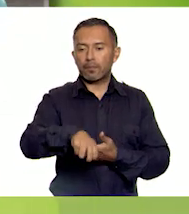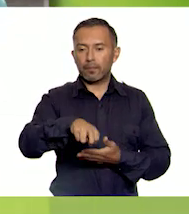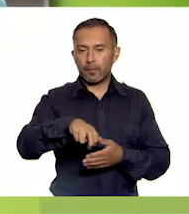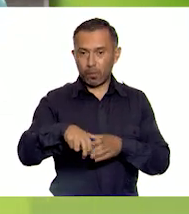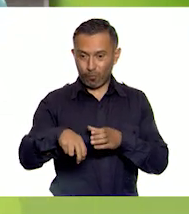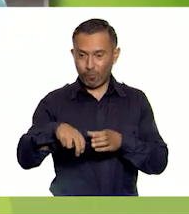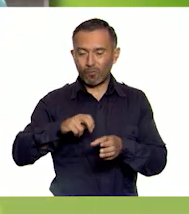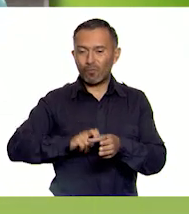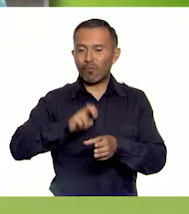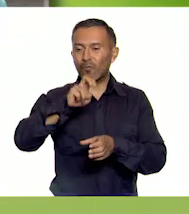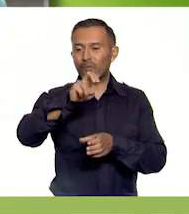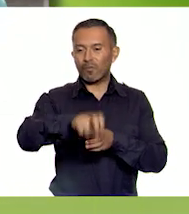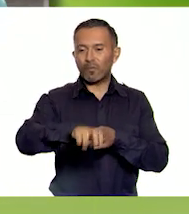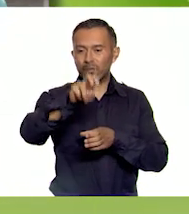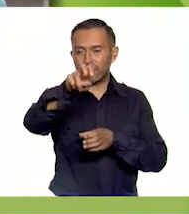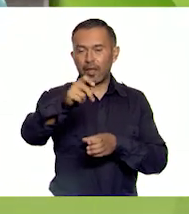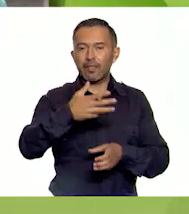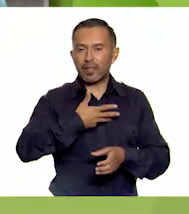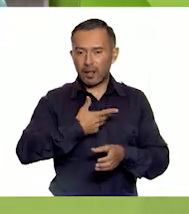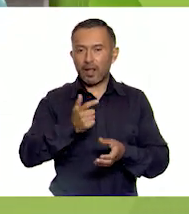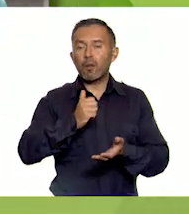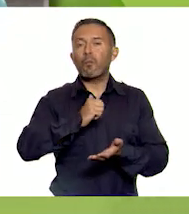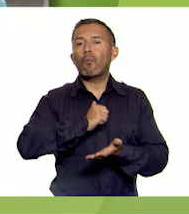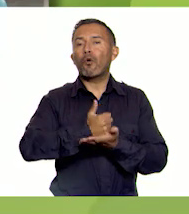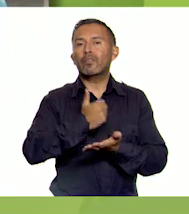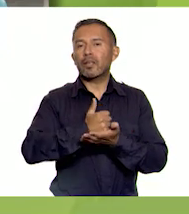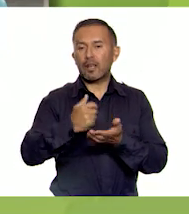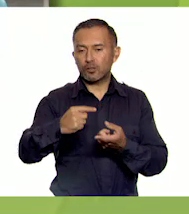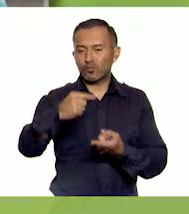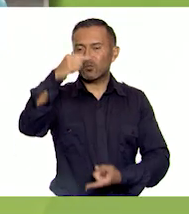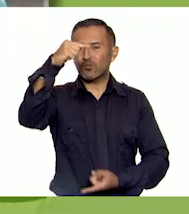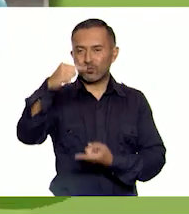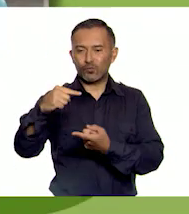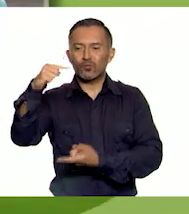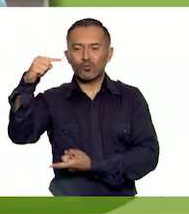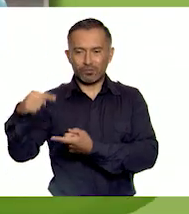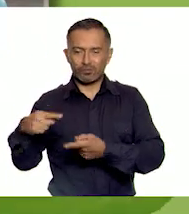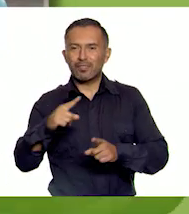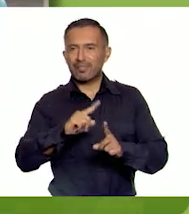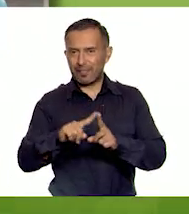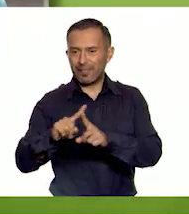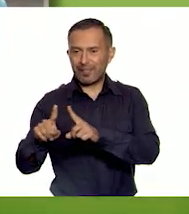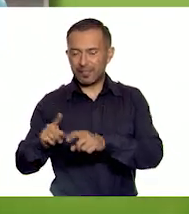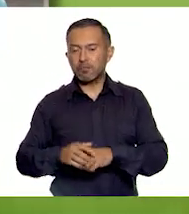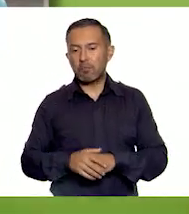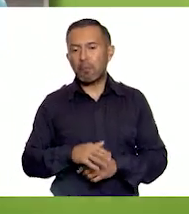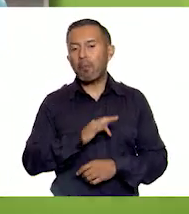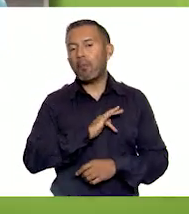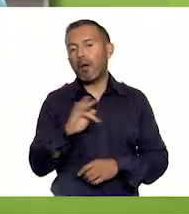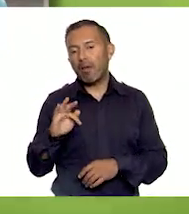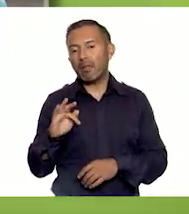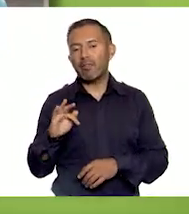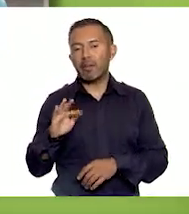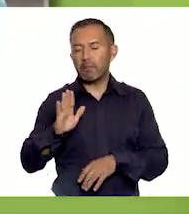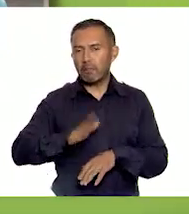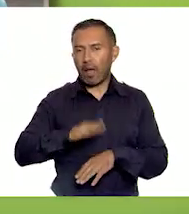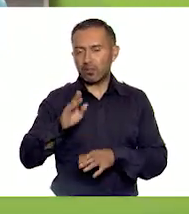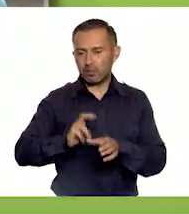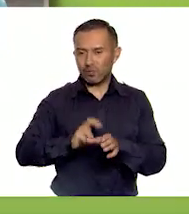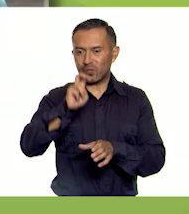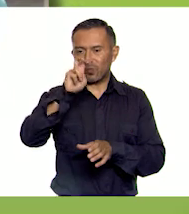tener botellas de diferentes tamaños para que puedas tener en algunos mayor